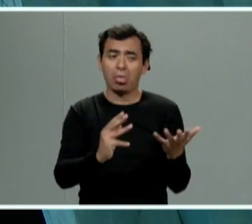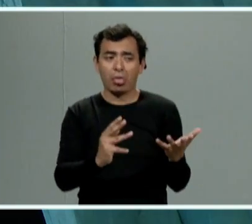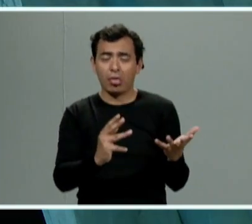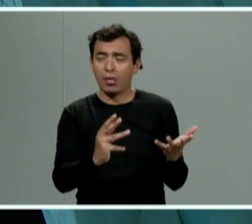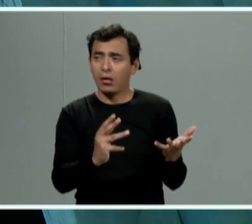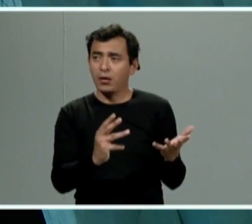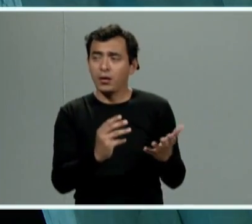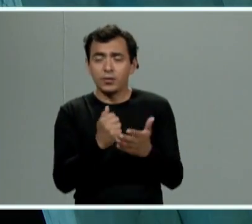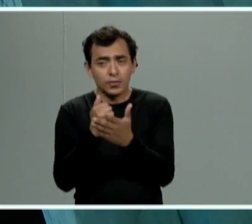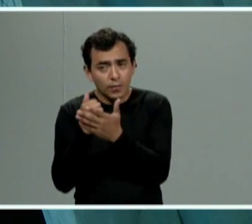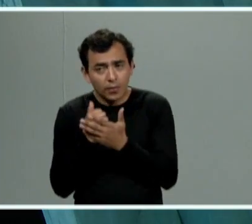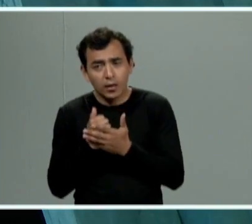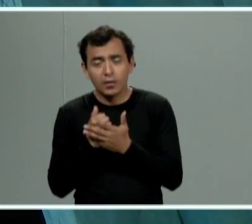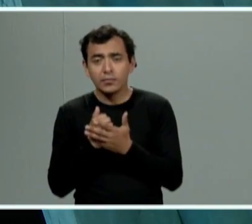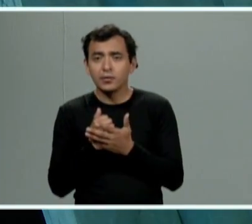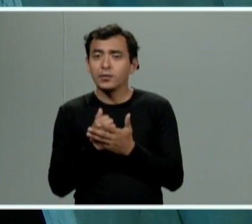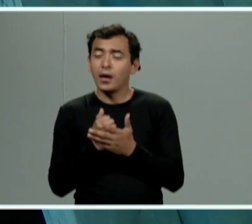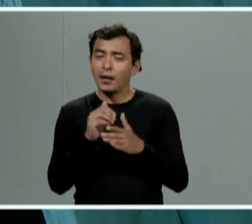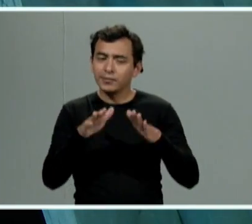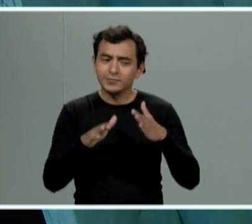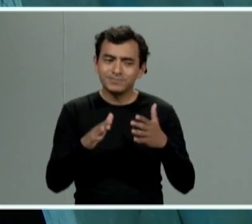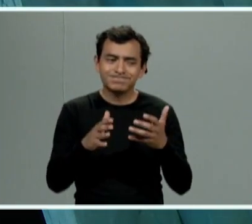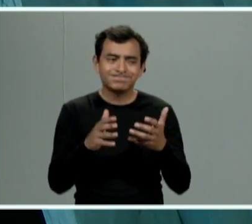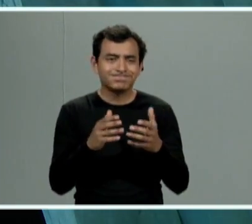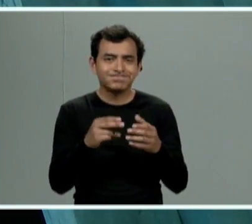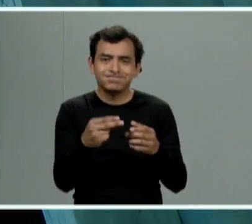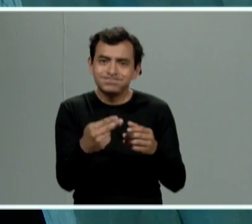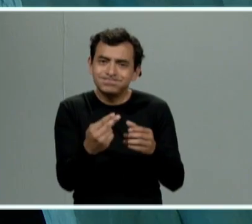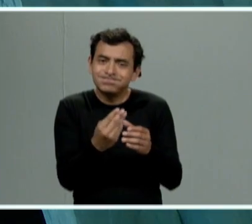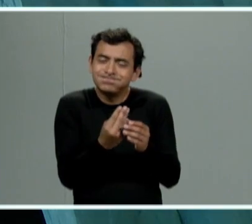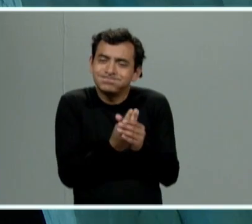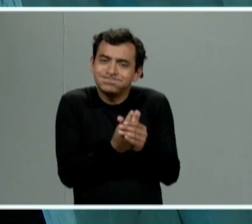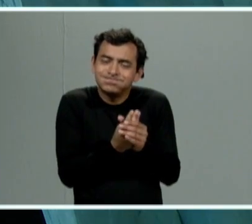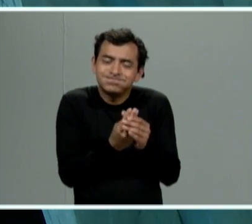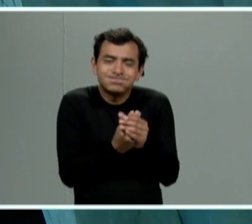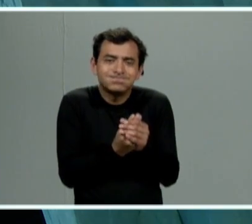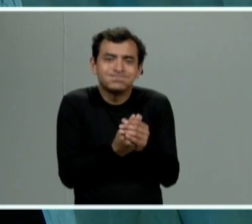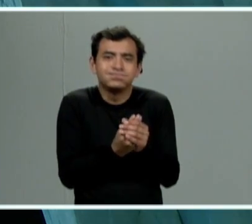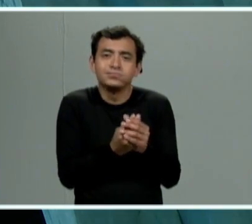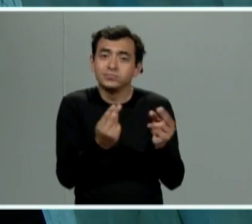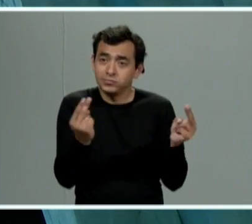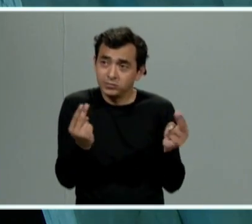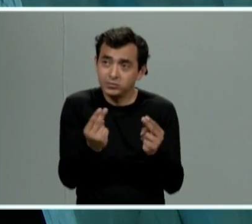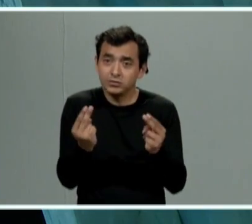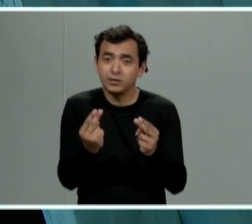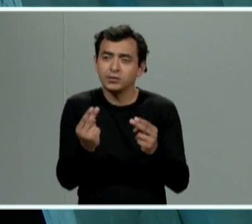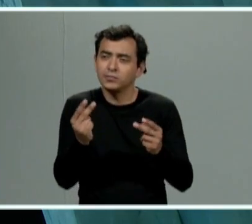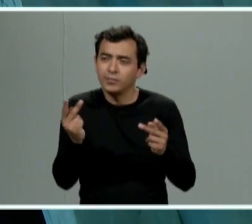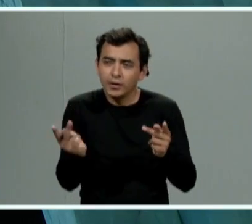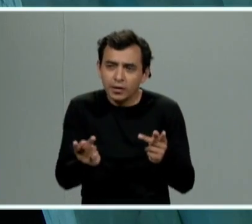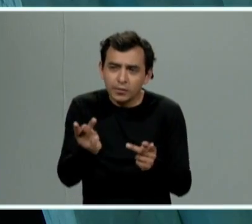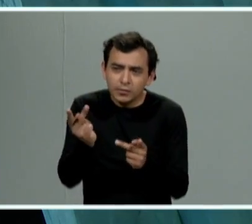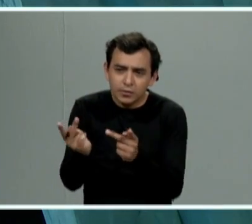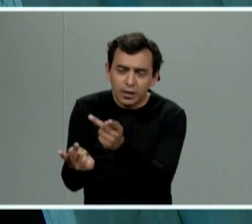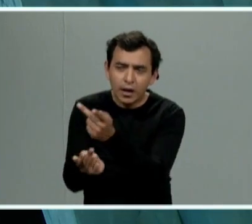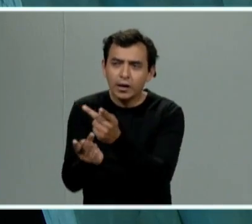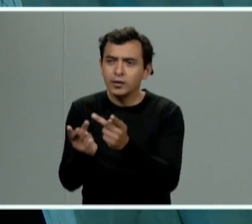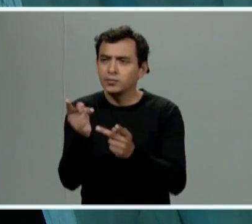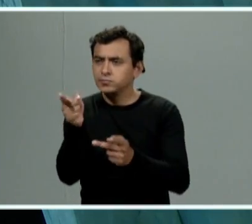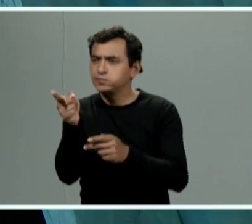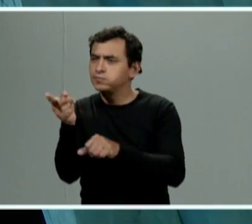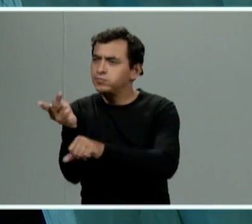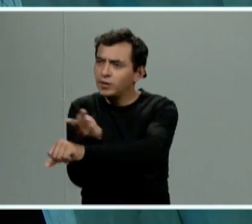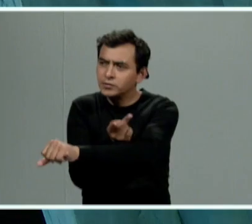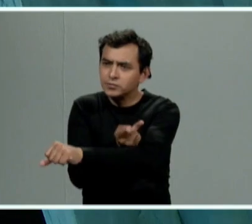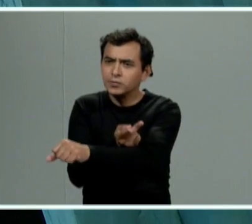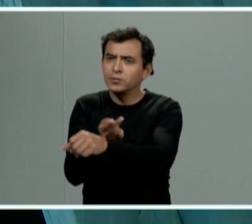obtener la entrevista pero si tenemos que obtener la entrevista si tenemos que tener a la víctima para poder nosotros platicar con